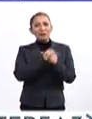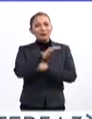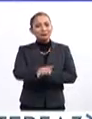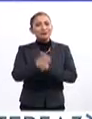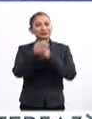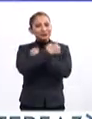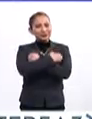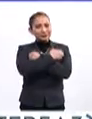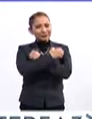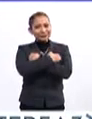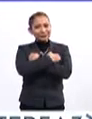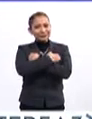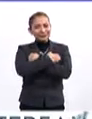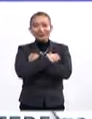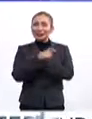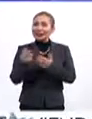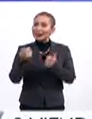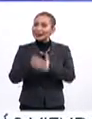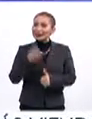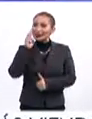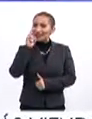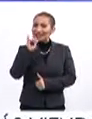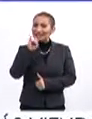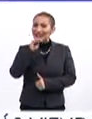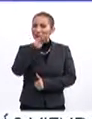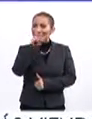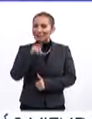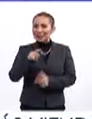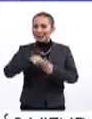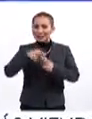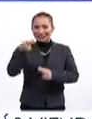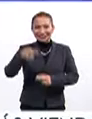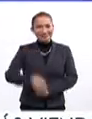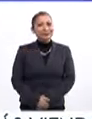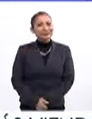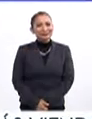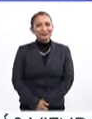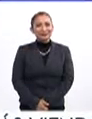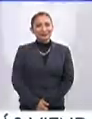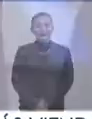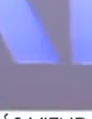información en educación. Quédate a ver Interfaz. ¡Comenzamos!